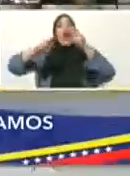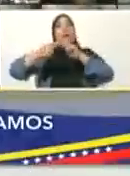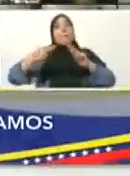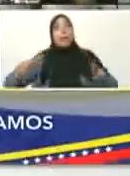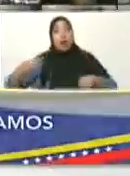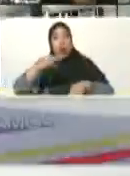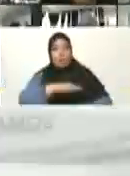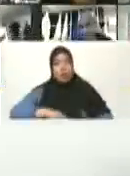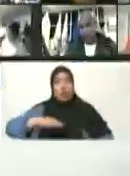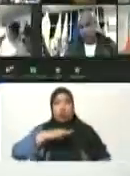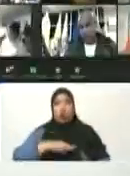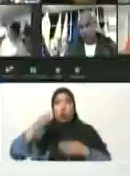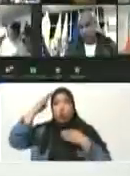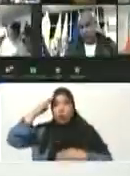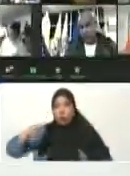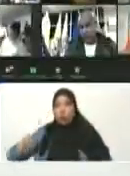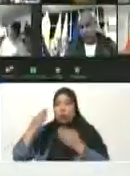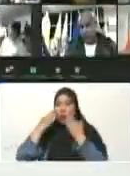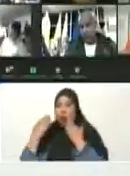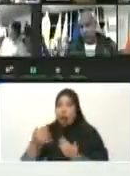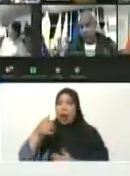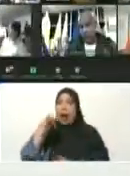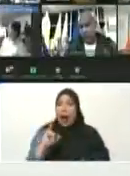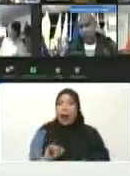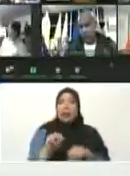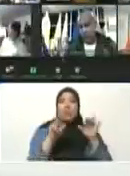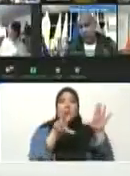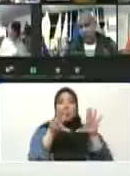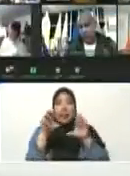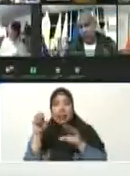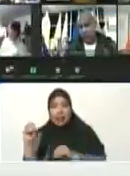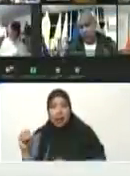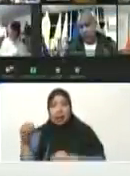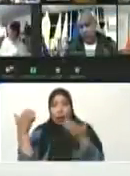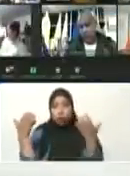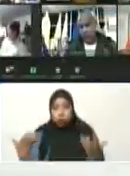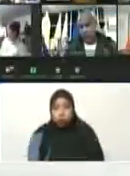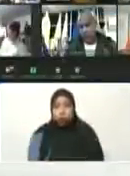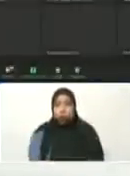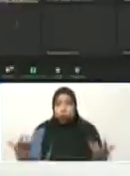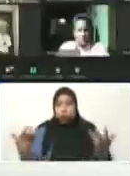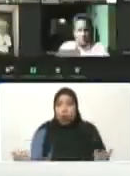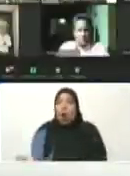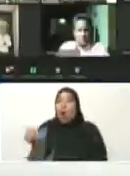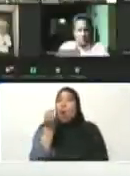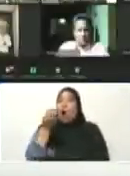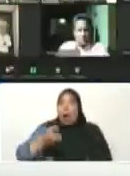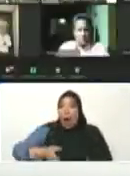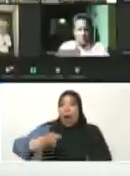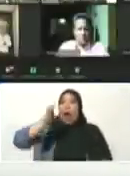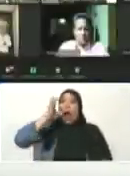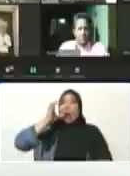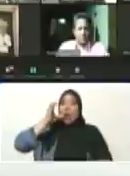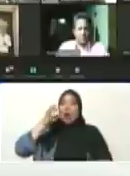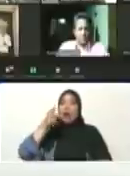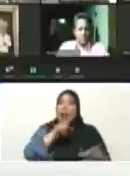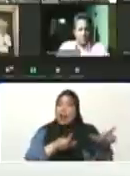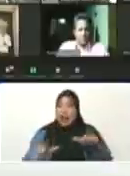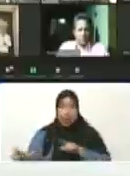Remigio Ceballos. Que hay 70 toneladas de alimentos, agua potable en seres,